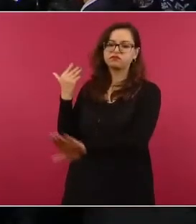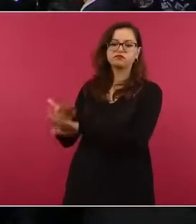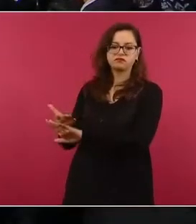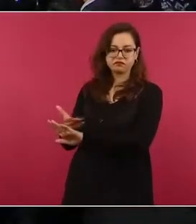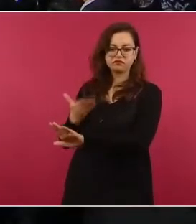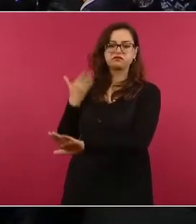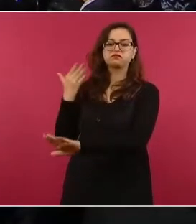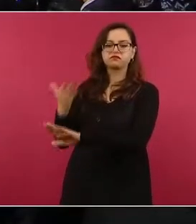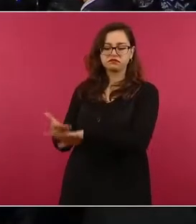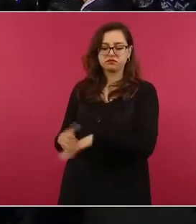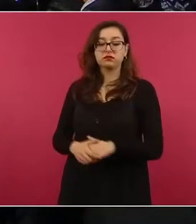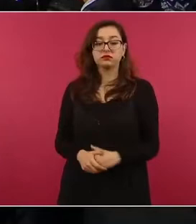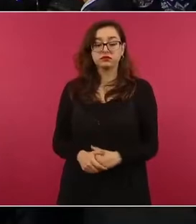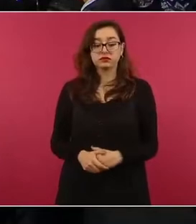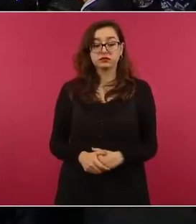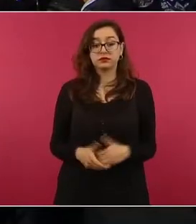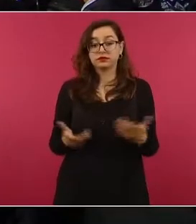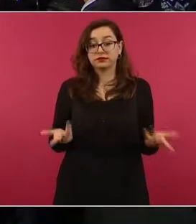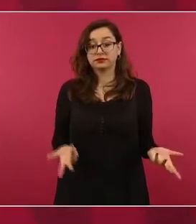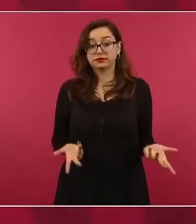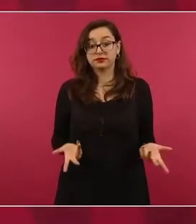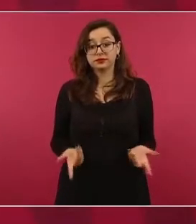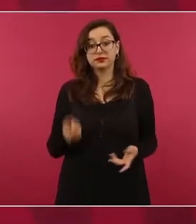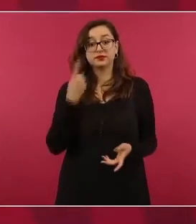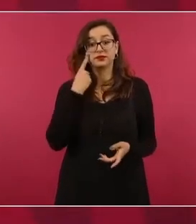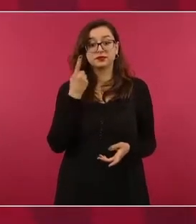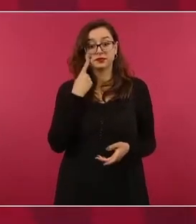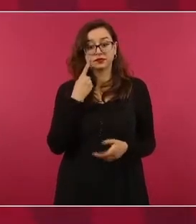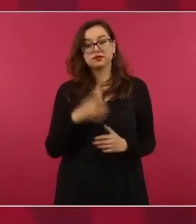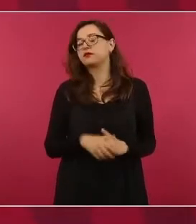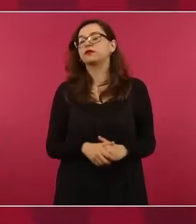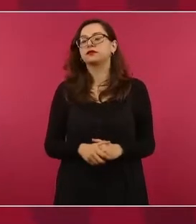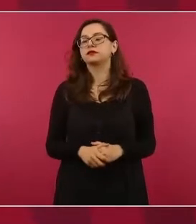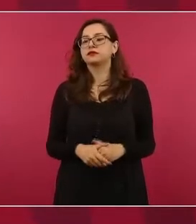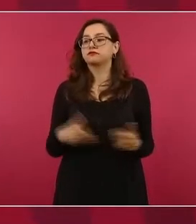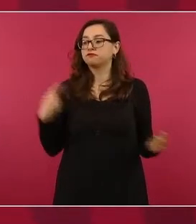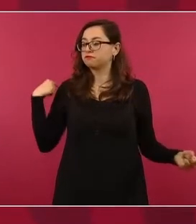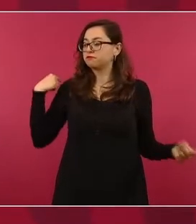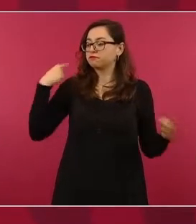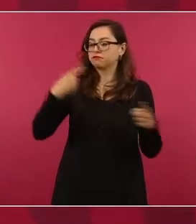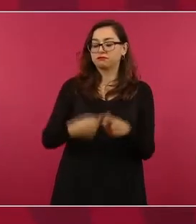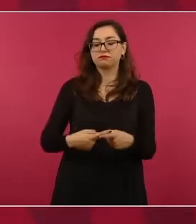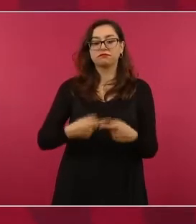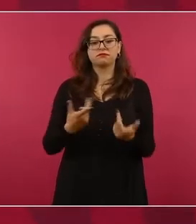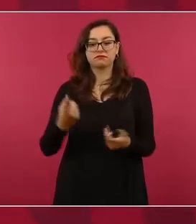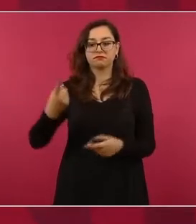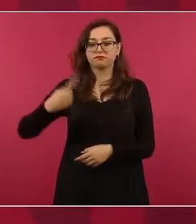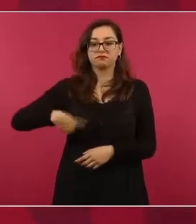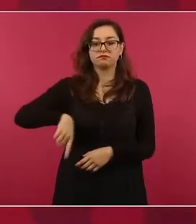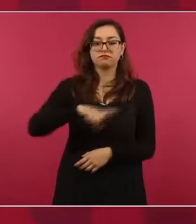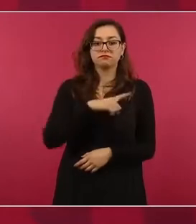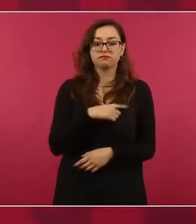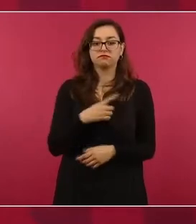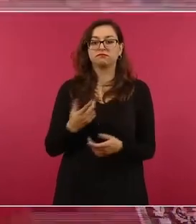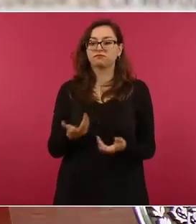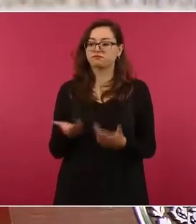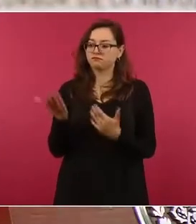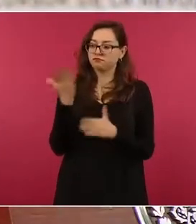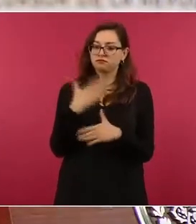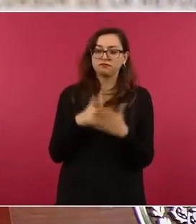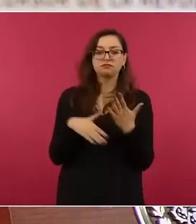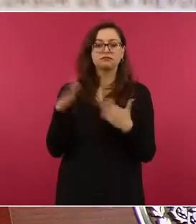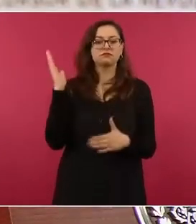si hemos salido adelante, ahora que preguntaban sobre la pandemia, es porque teníamos